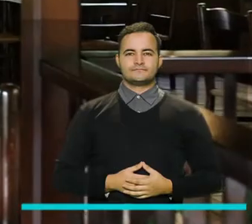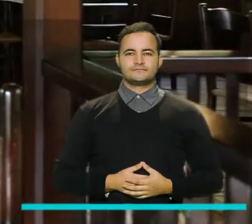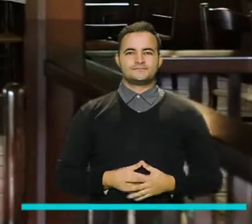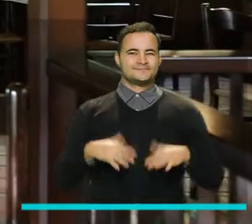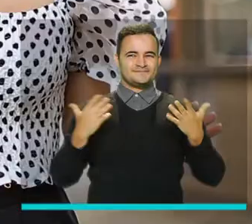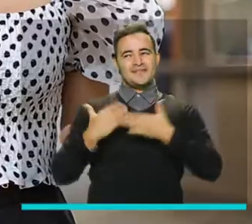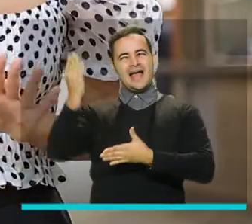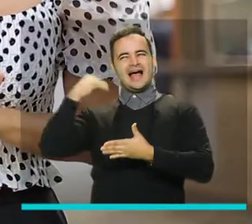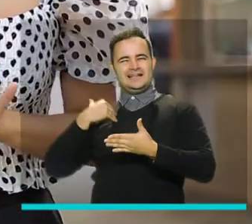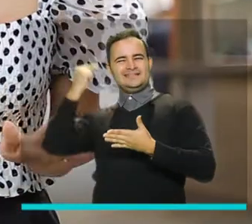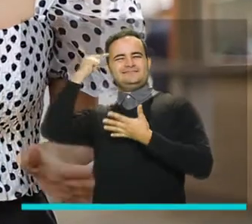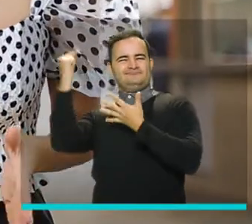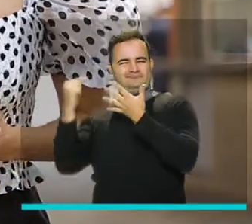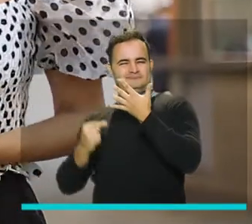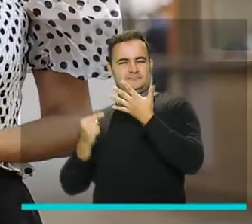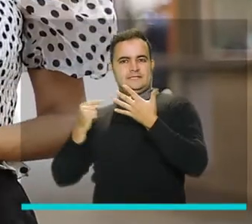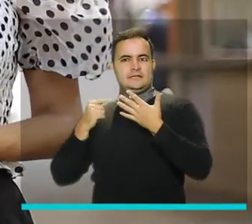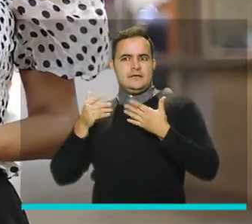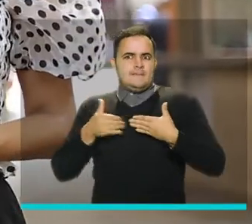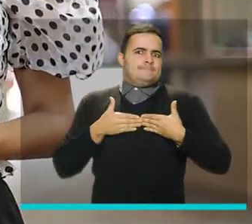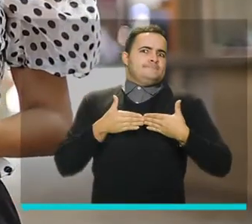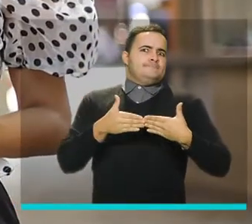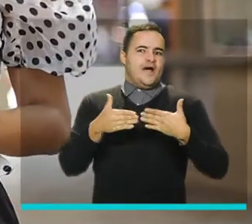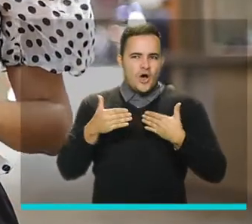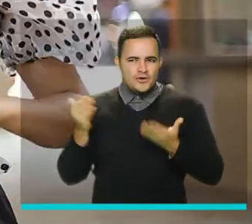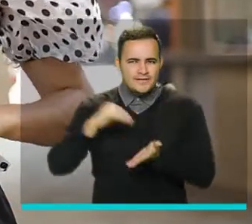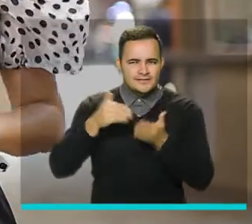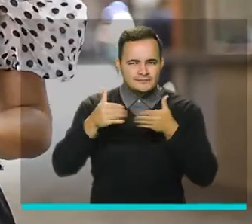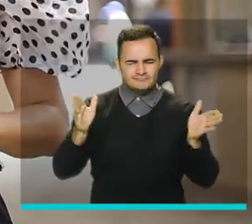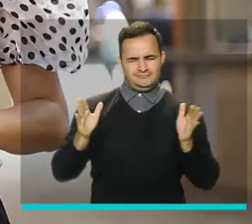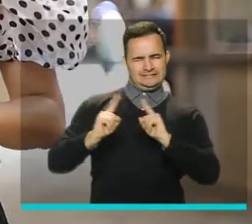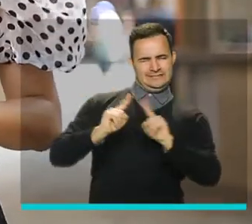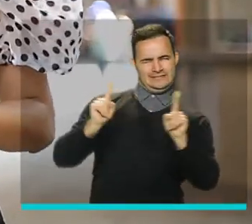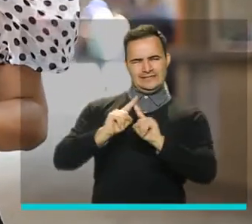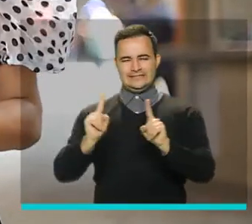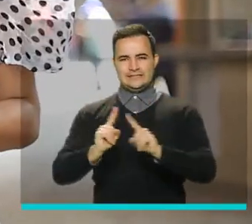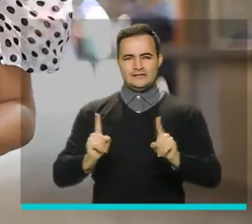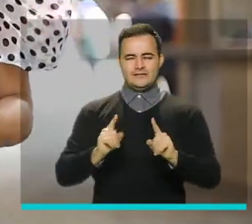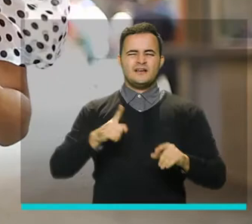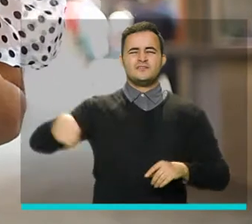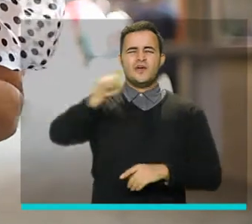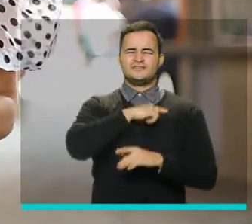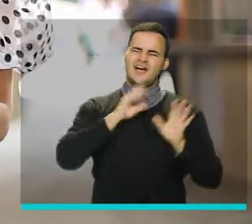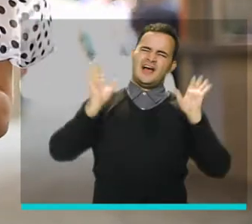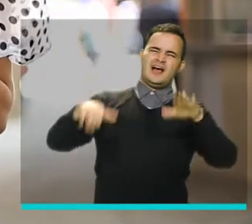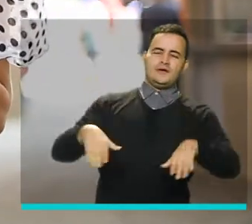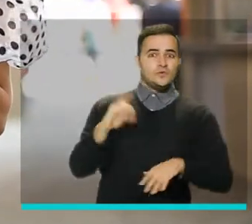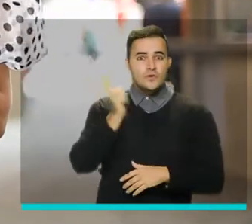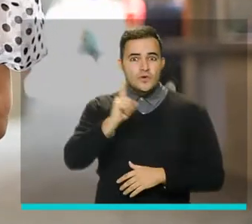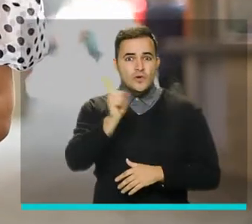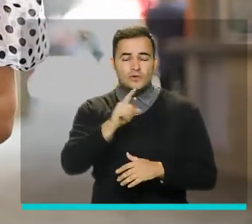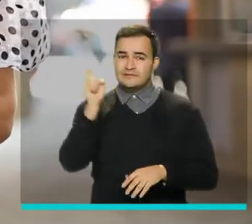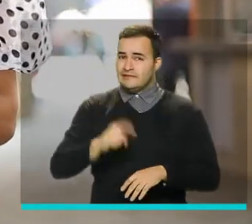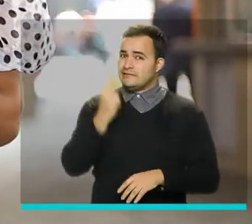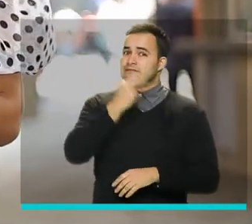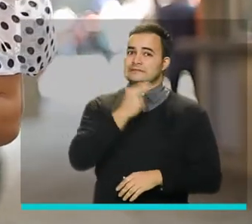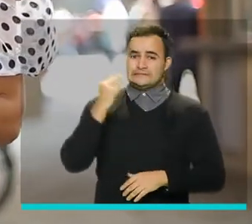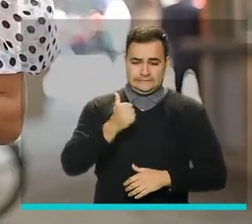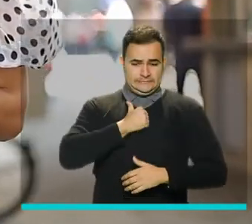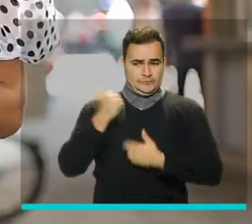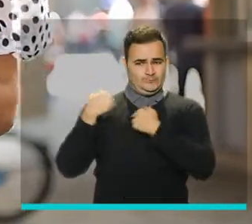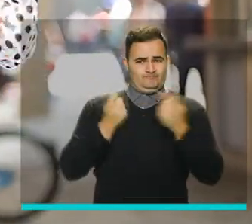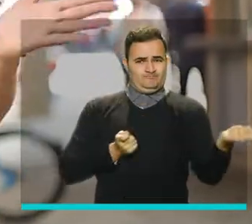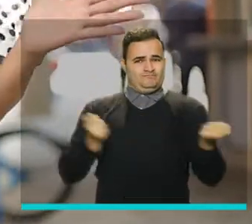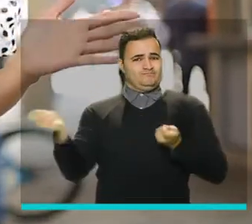La nueva normalidad no significa bajar la guardia, por el contrario, es el momento en que más debemos estar comprometidos con el